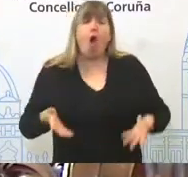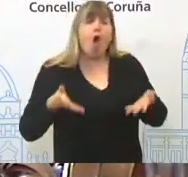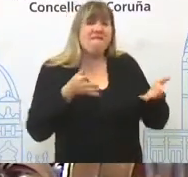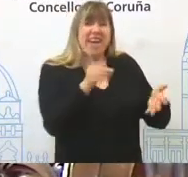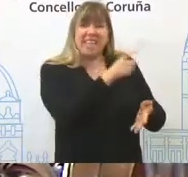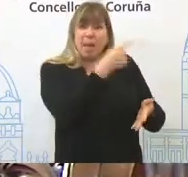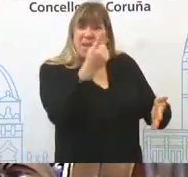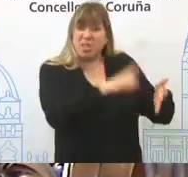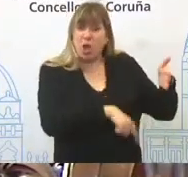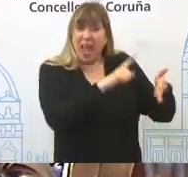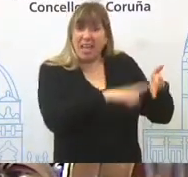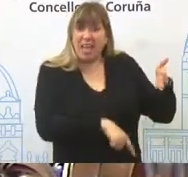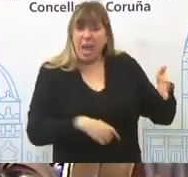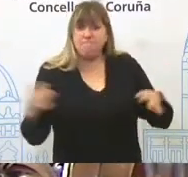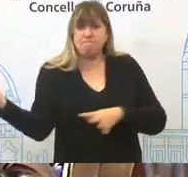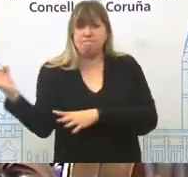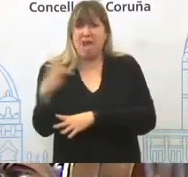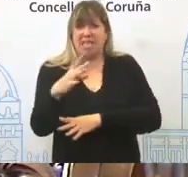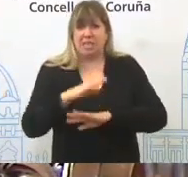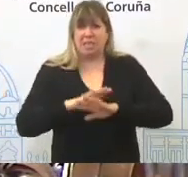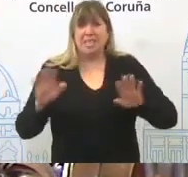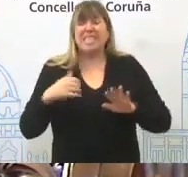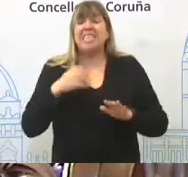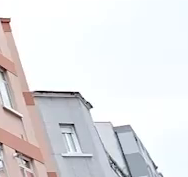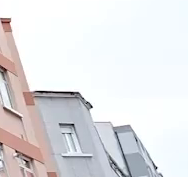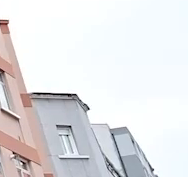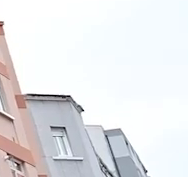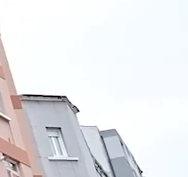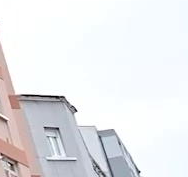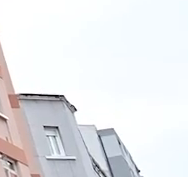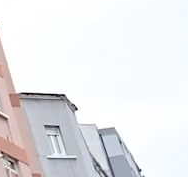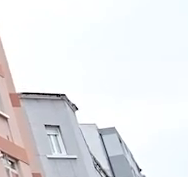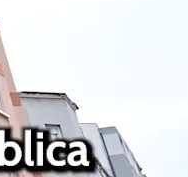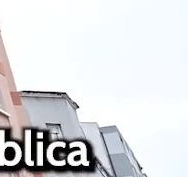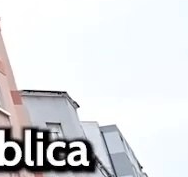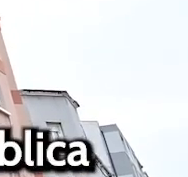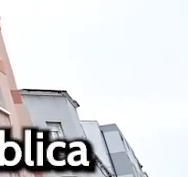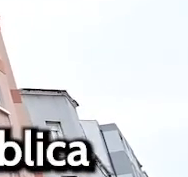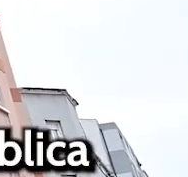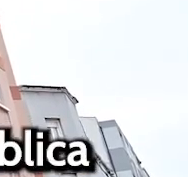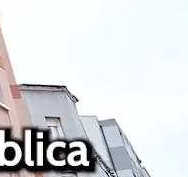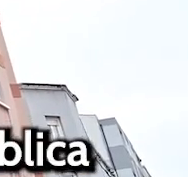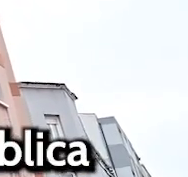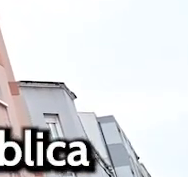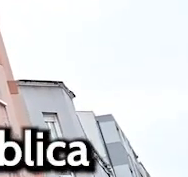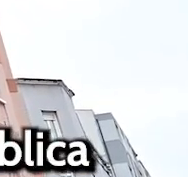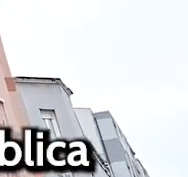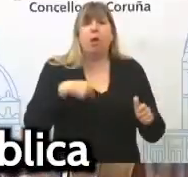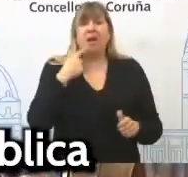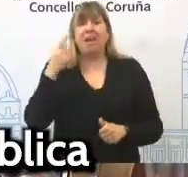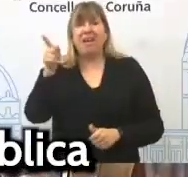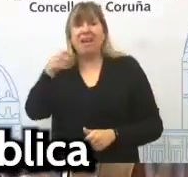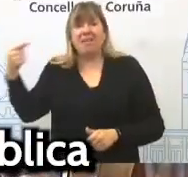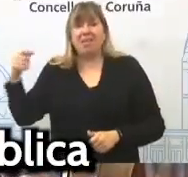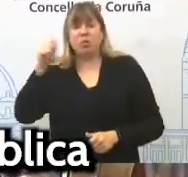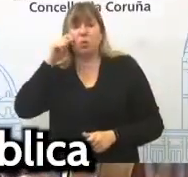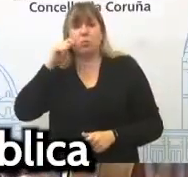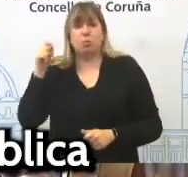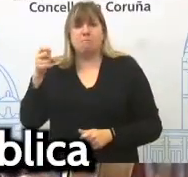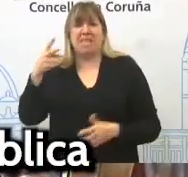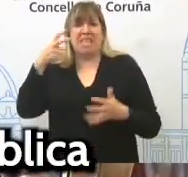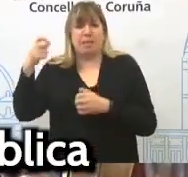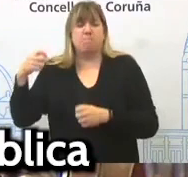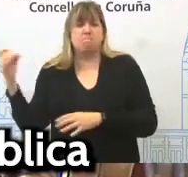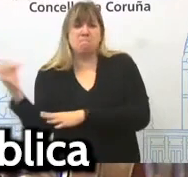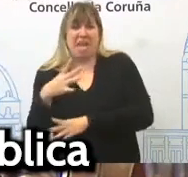unha estudante, calquera, vai a topar, se busca vivenda para alugar. É imposible alugar porque a vivenda